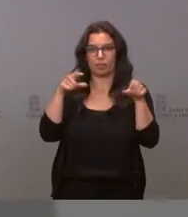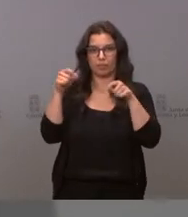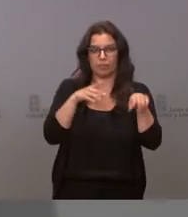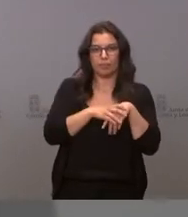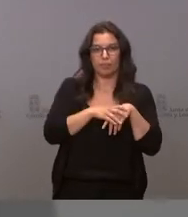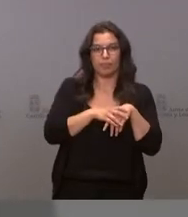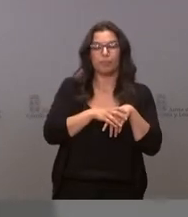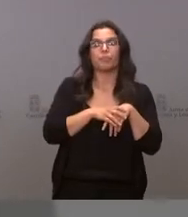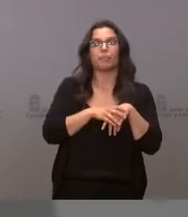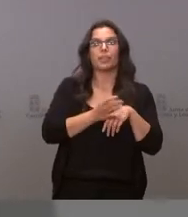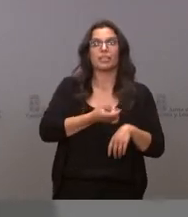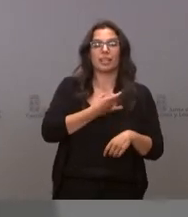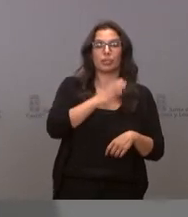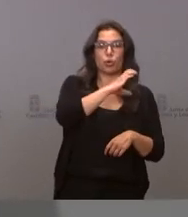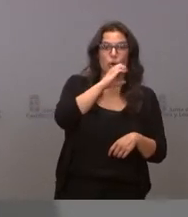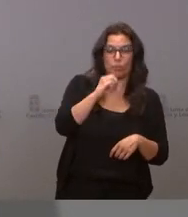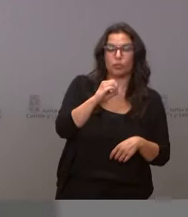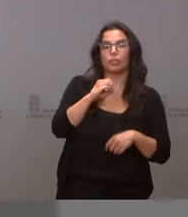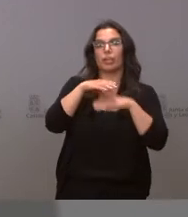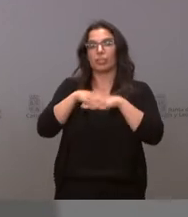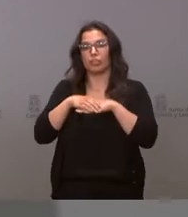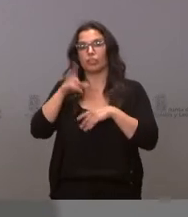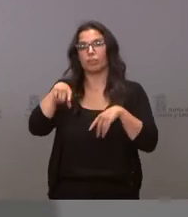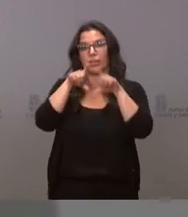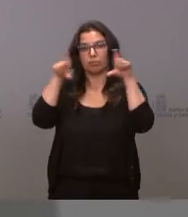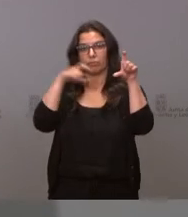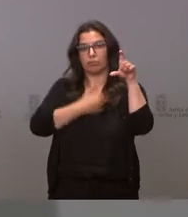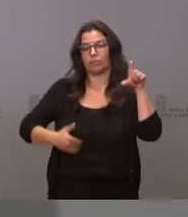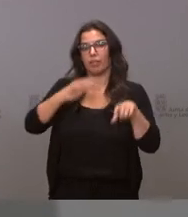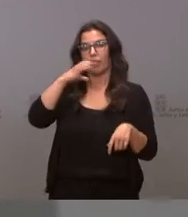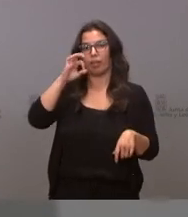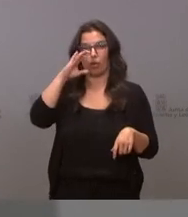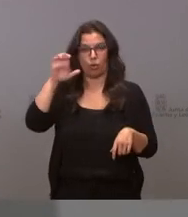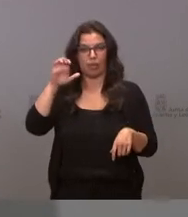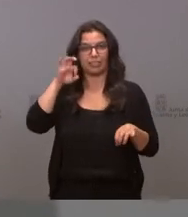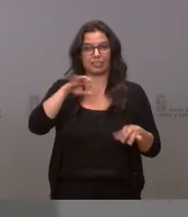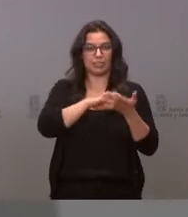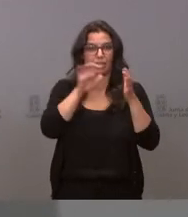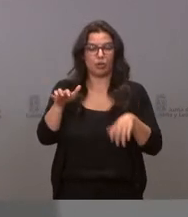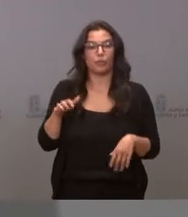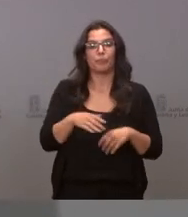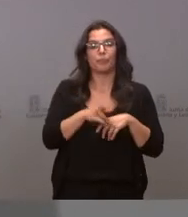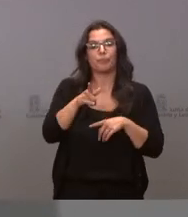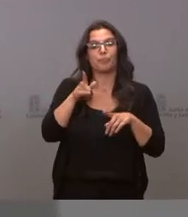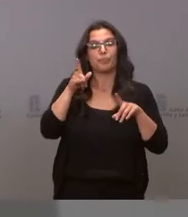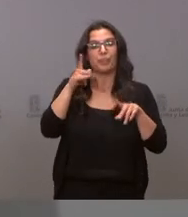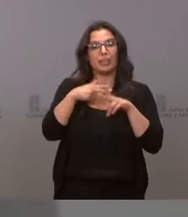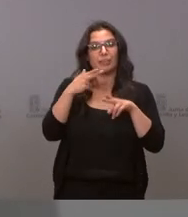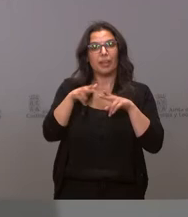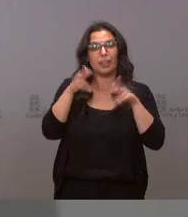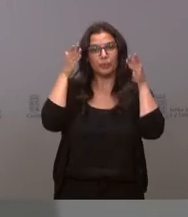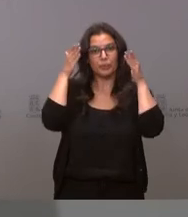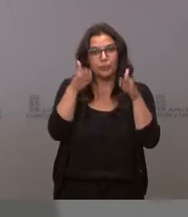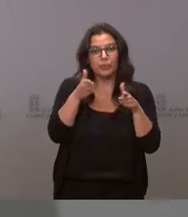comisiones sobre las UGT y la patronal de la COE de Castilla y León. Son actividades dirigidas a informar,